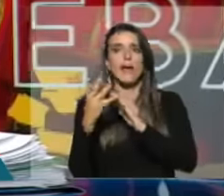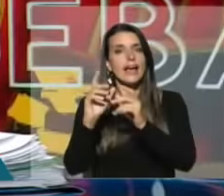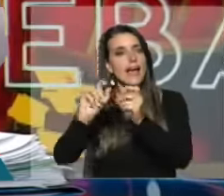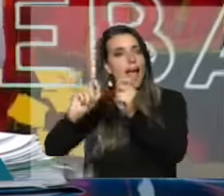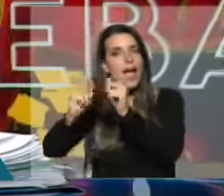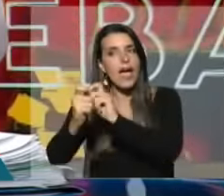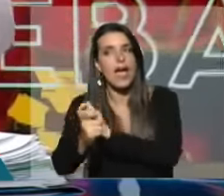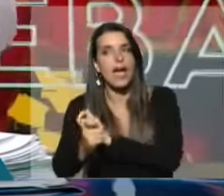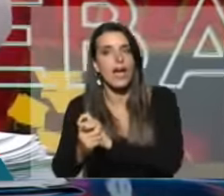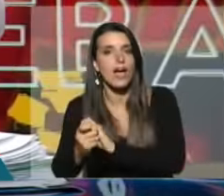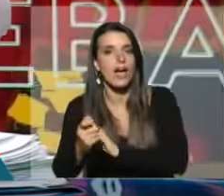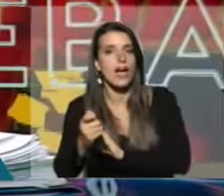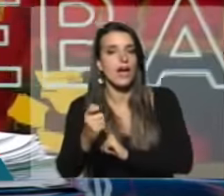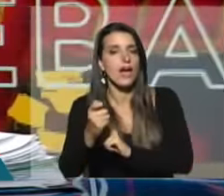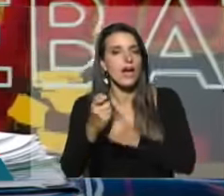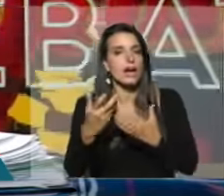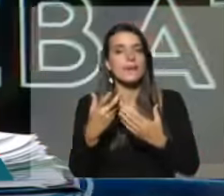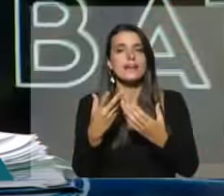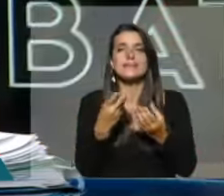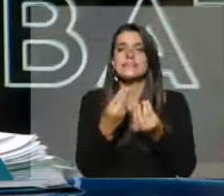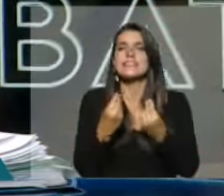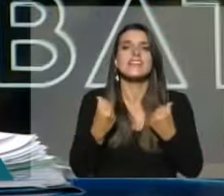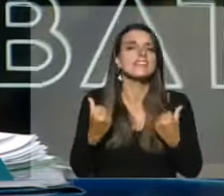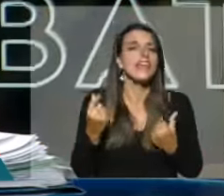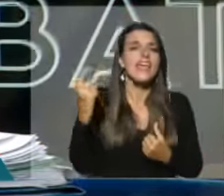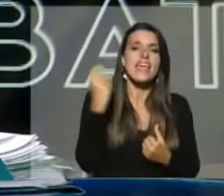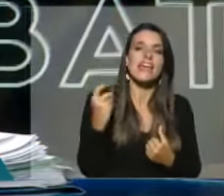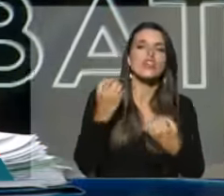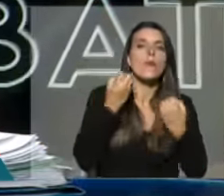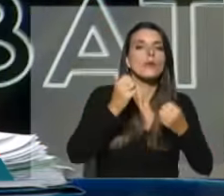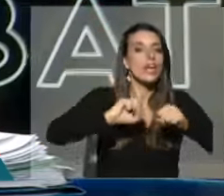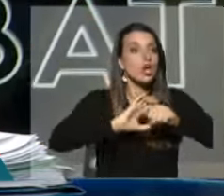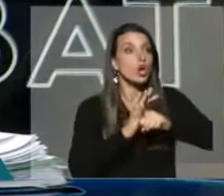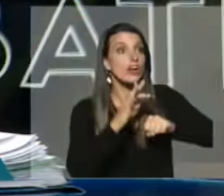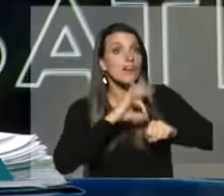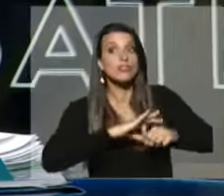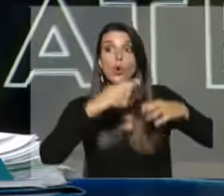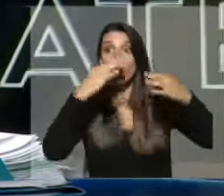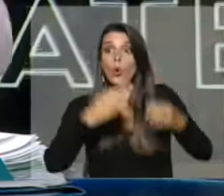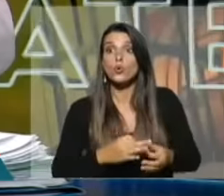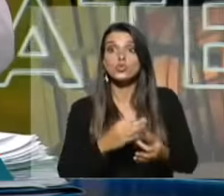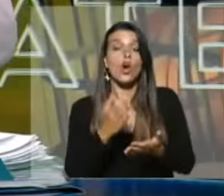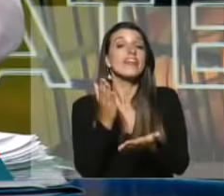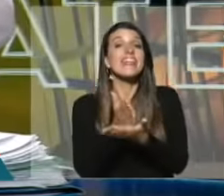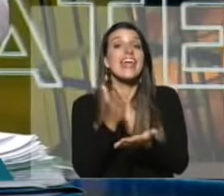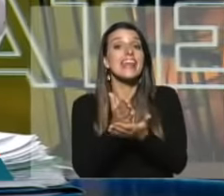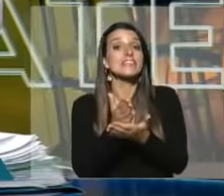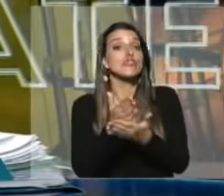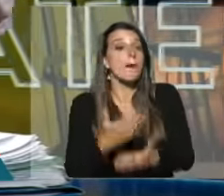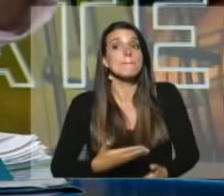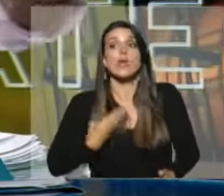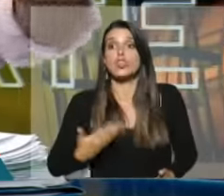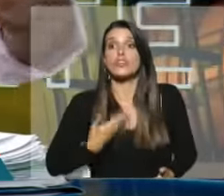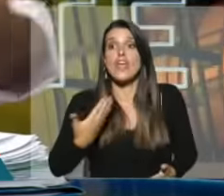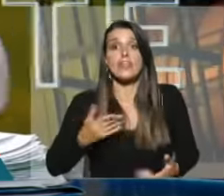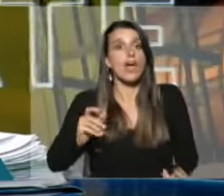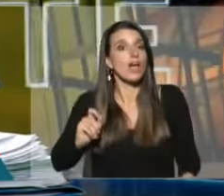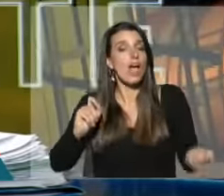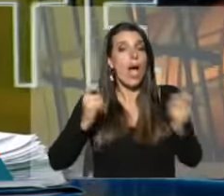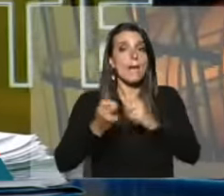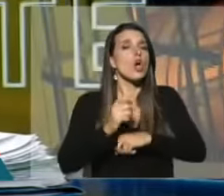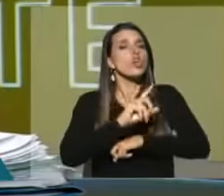Nos sentimos engañados porque en medio de la pandemia se reguló el derecho a huelga sin ni siquiera intentar